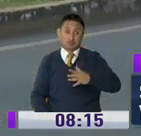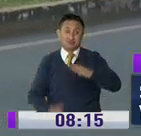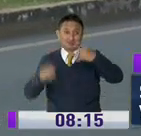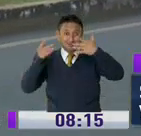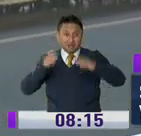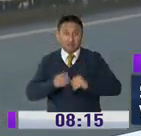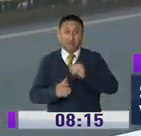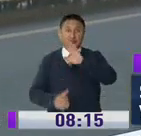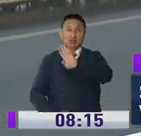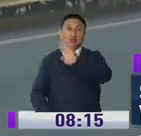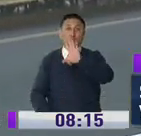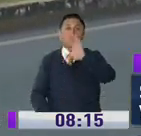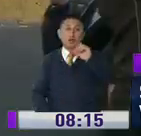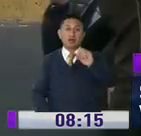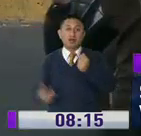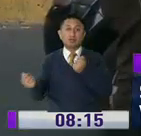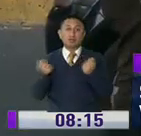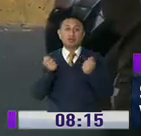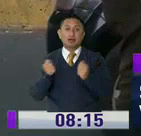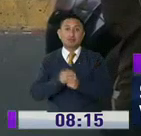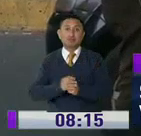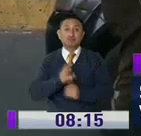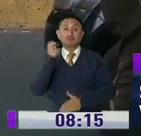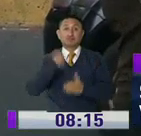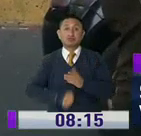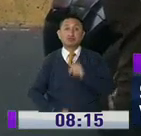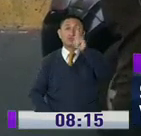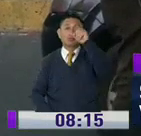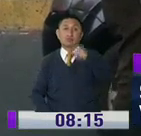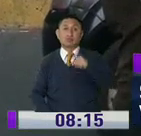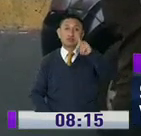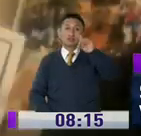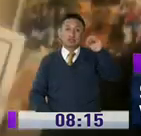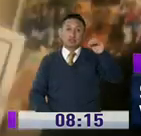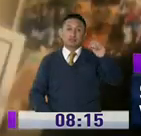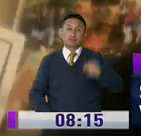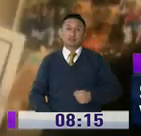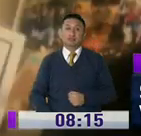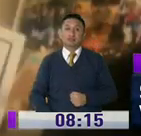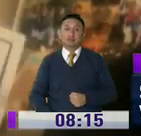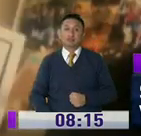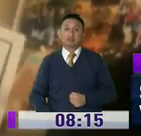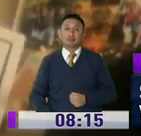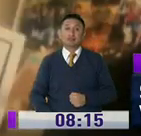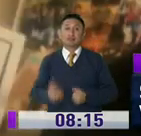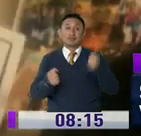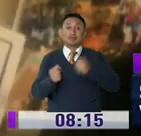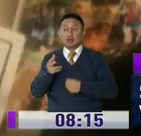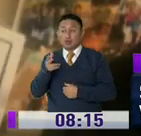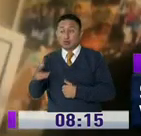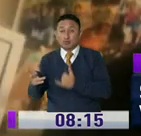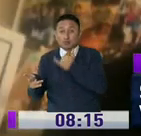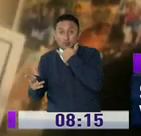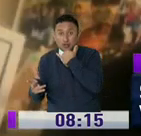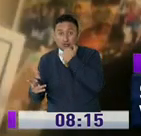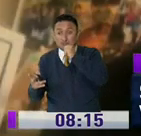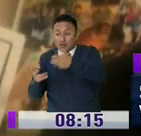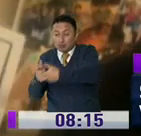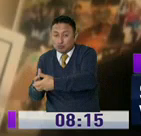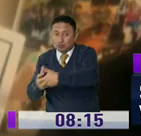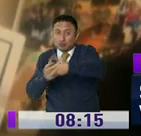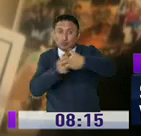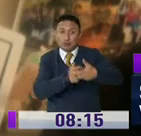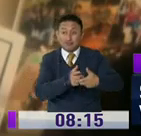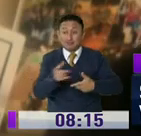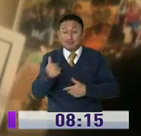se han realizado 540 operativos y sancionado a 1.100 conductores. Con las huinchas operativas para sacar a los vehículos